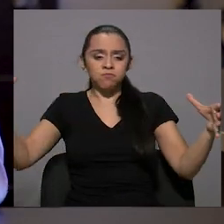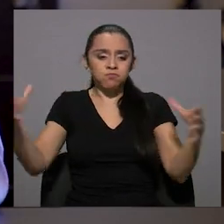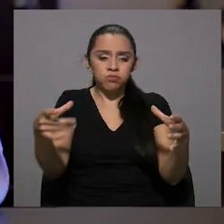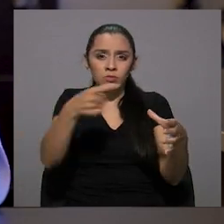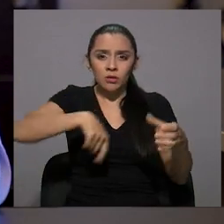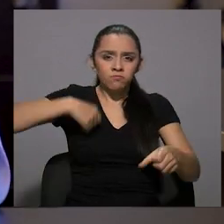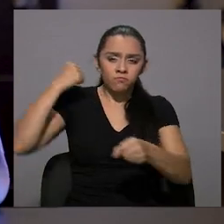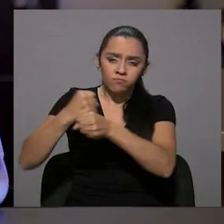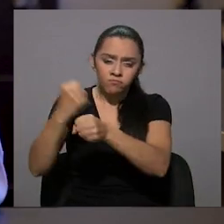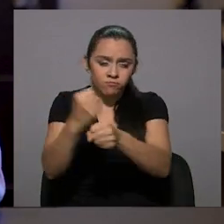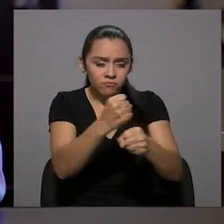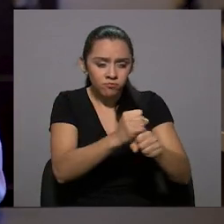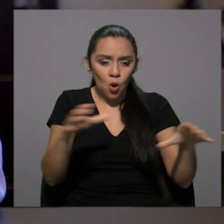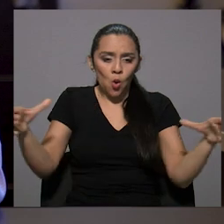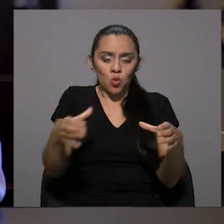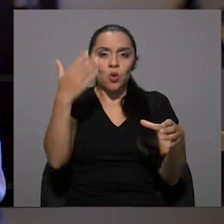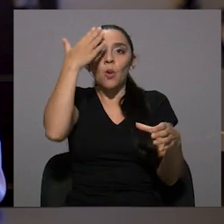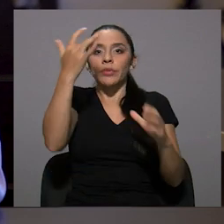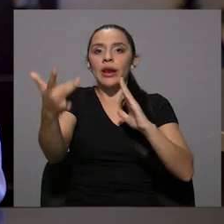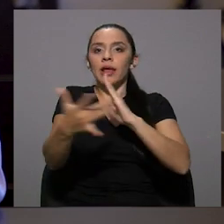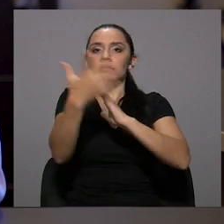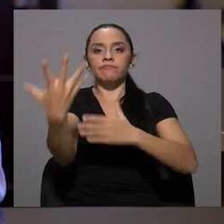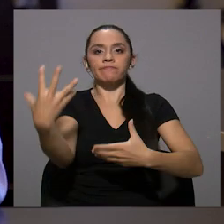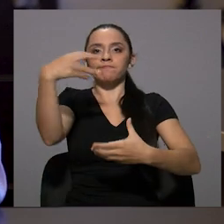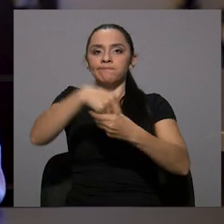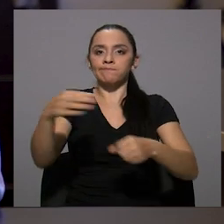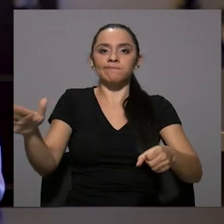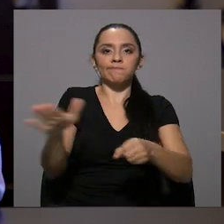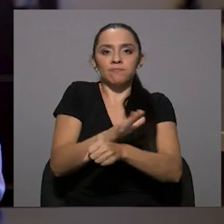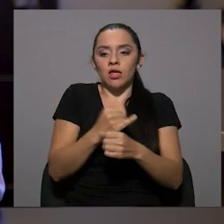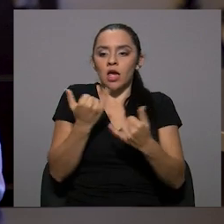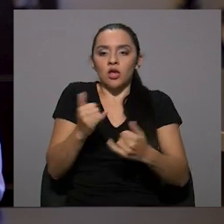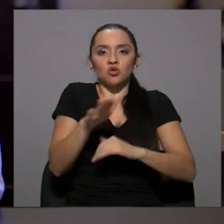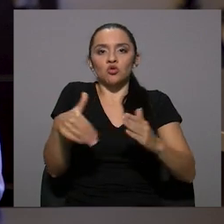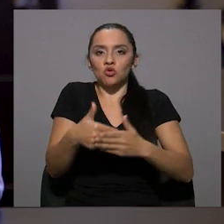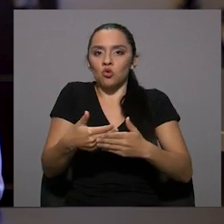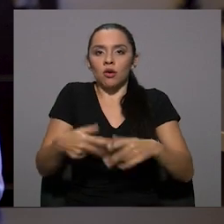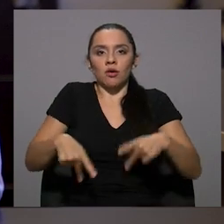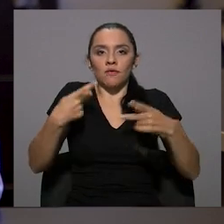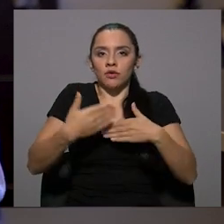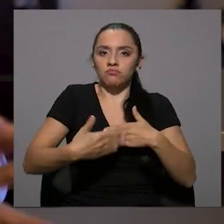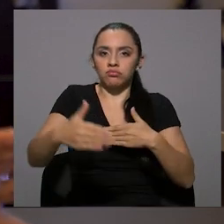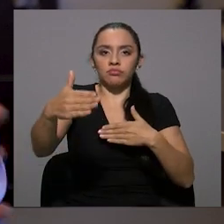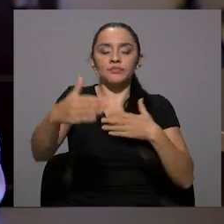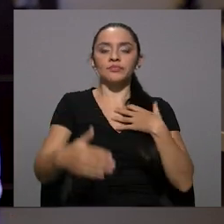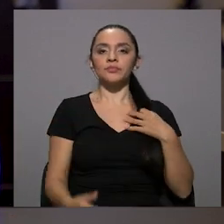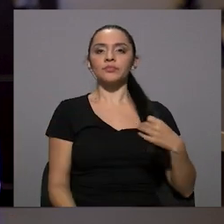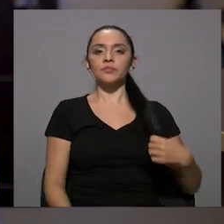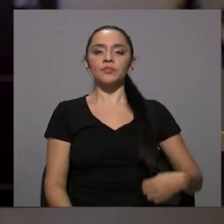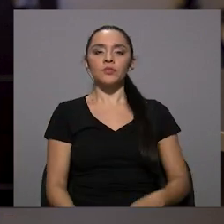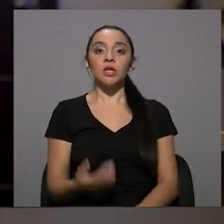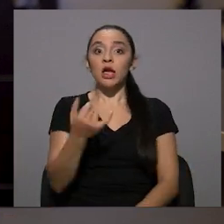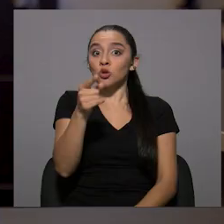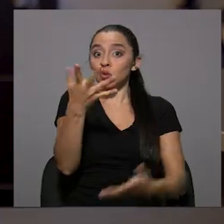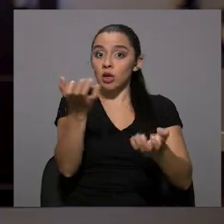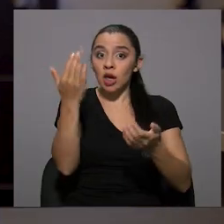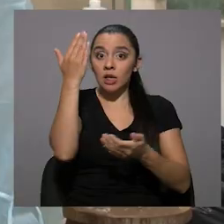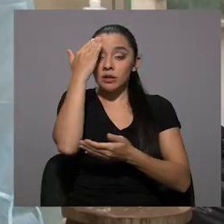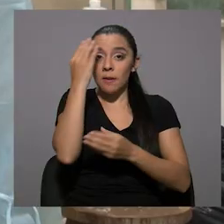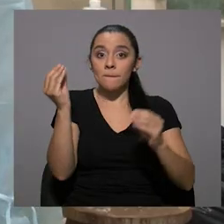artes, de las letras, de todo, porque al final de cuentas la tecnología está inmersa hoy en día en todo nuestro quehacer cotidiano.